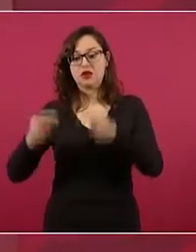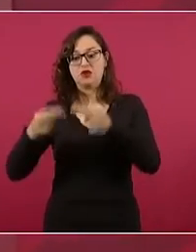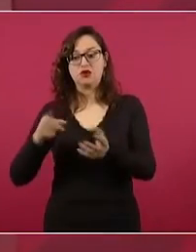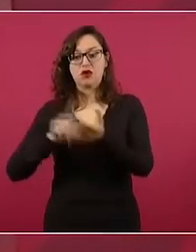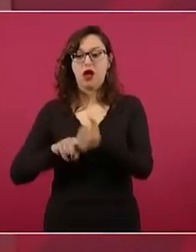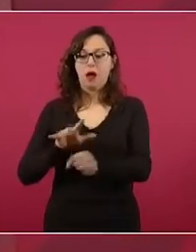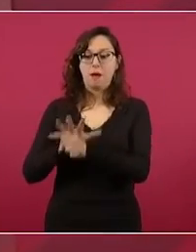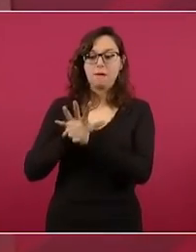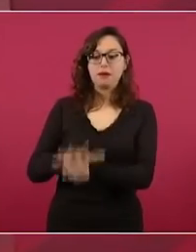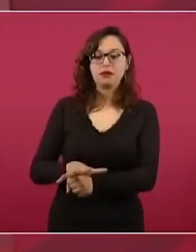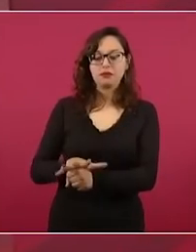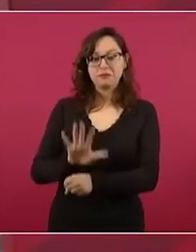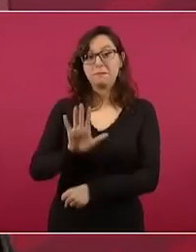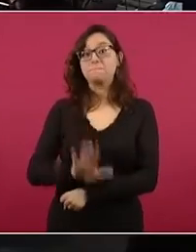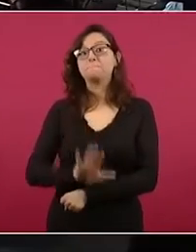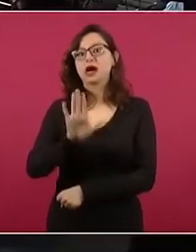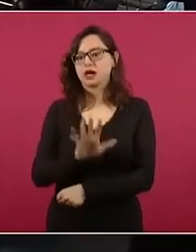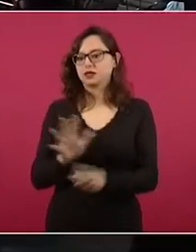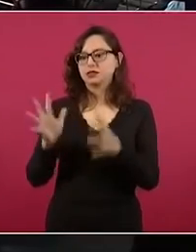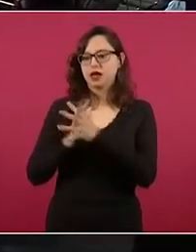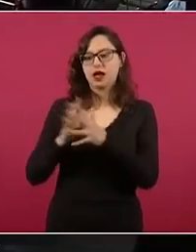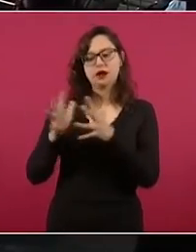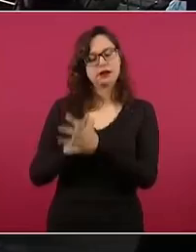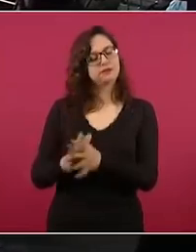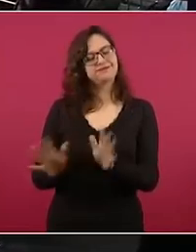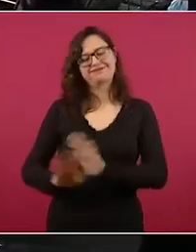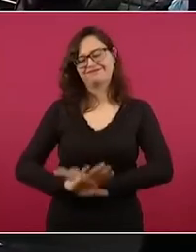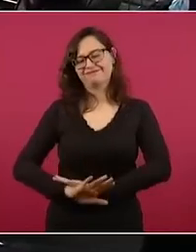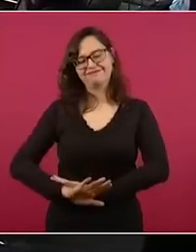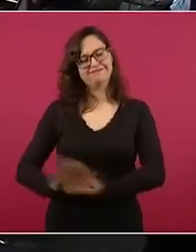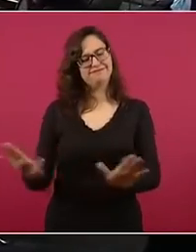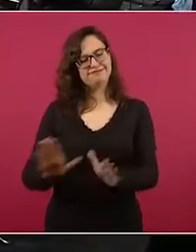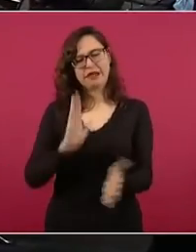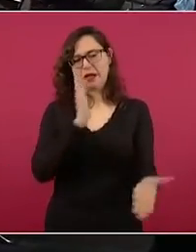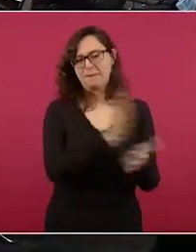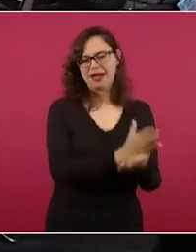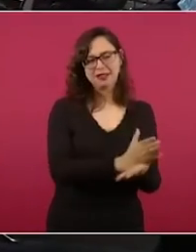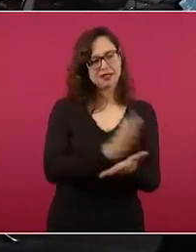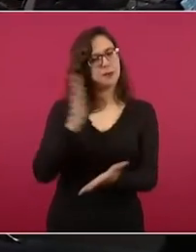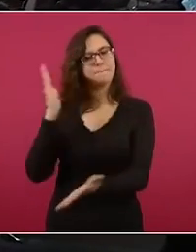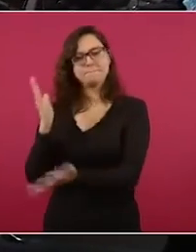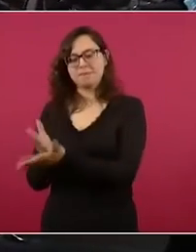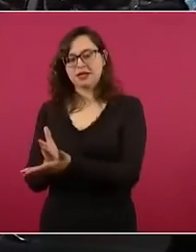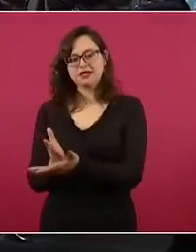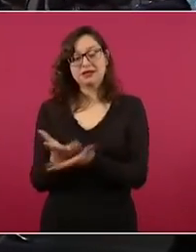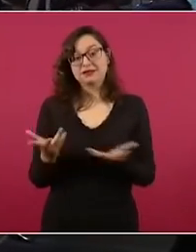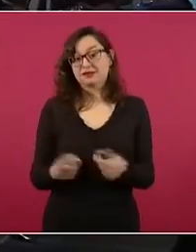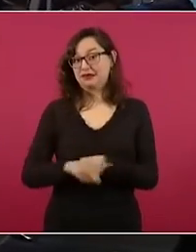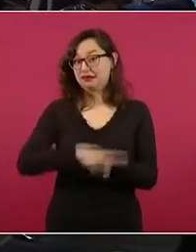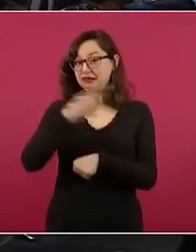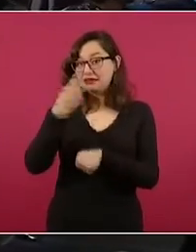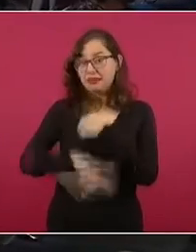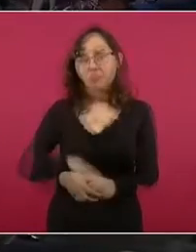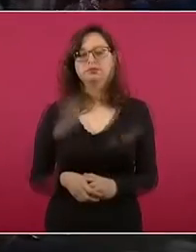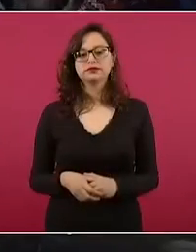porque esto nos afecta a todos.